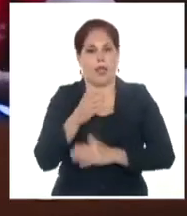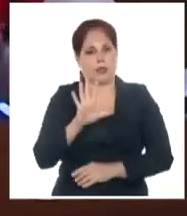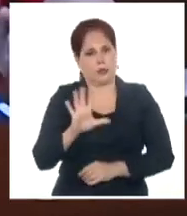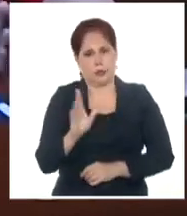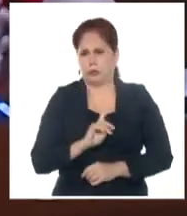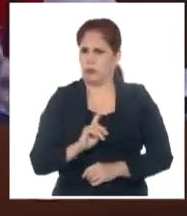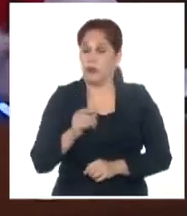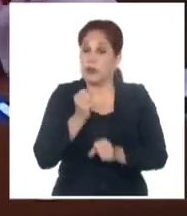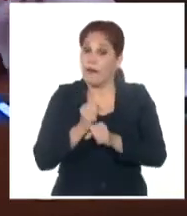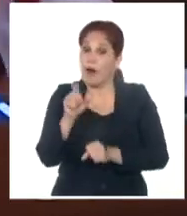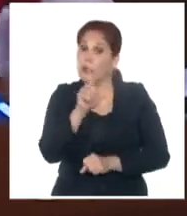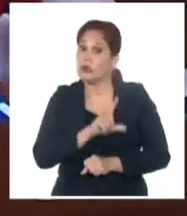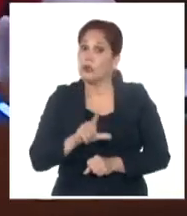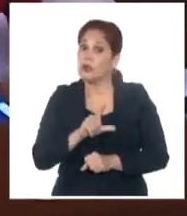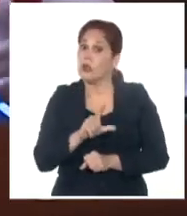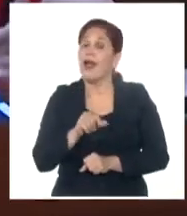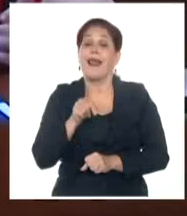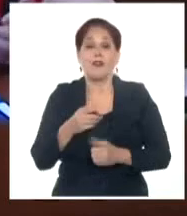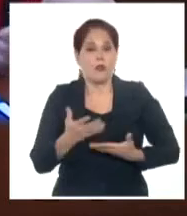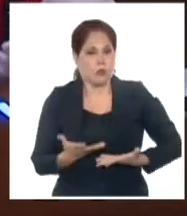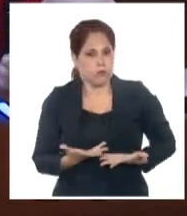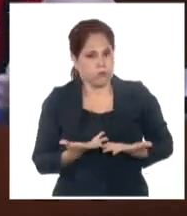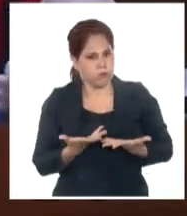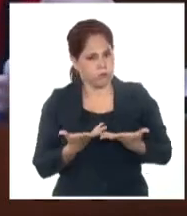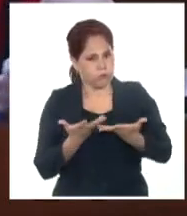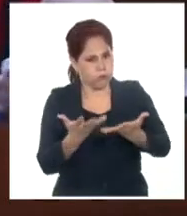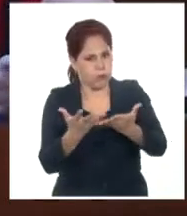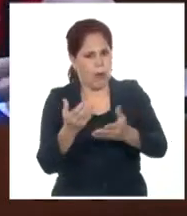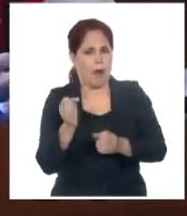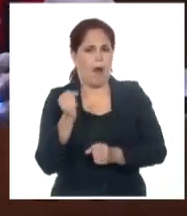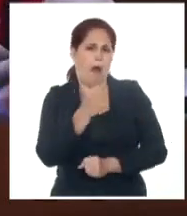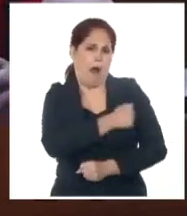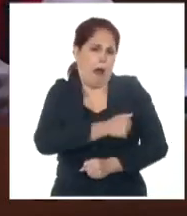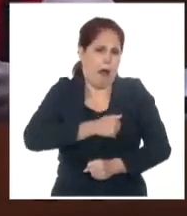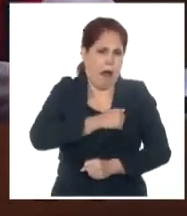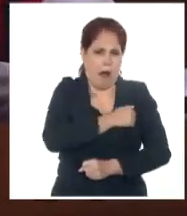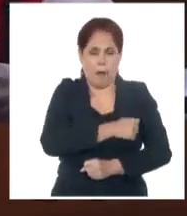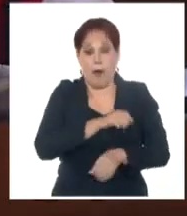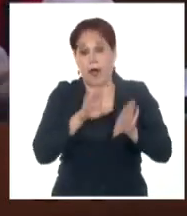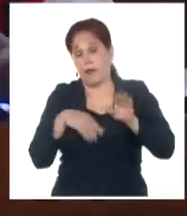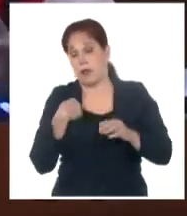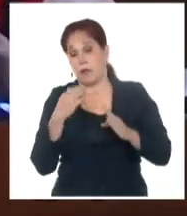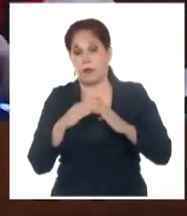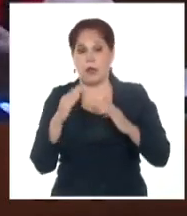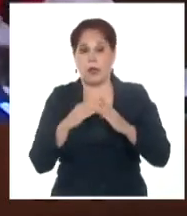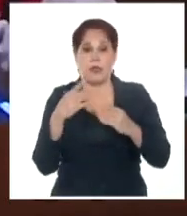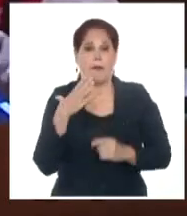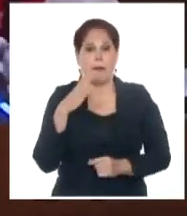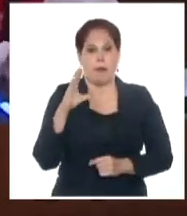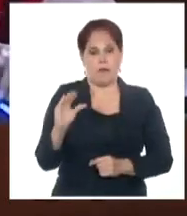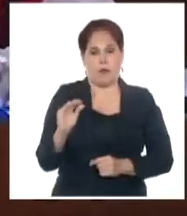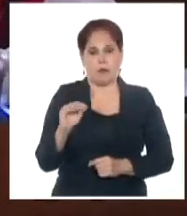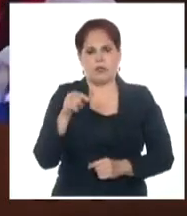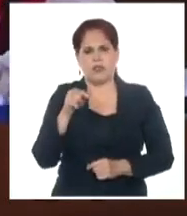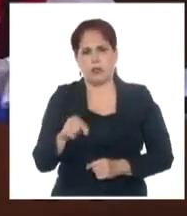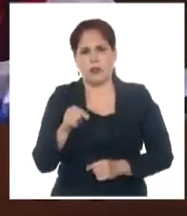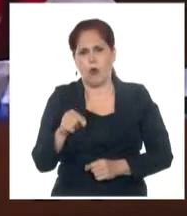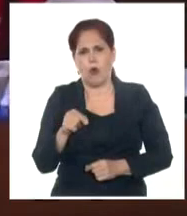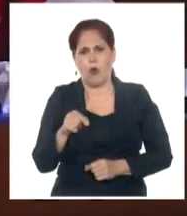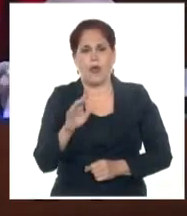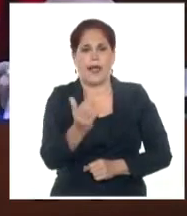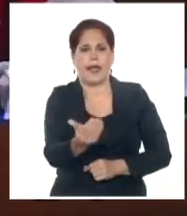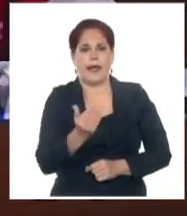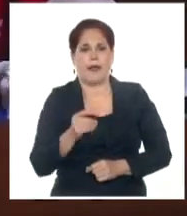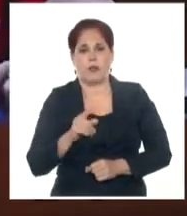El trabajo social es una profesión de entrega, de amor. A veces yo en mi casa salgo y digo, voy a Jarahueca y